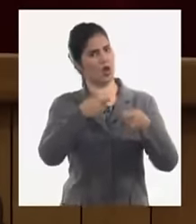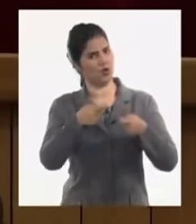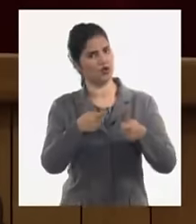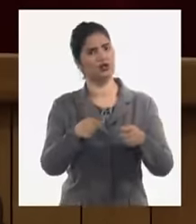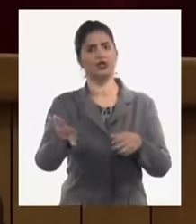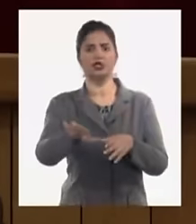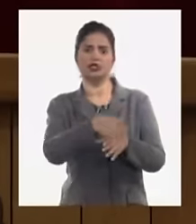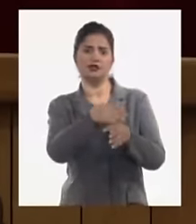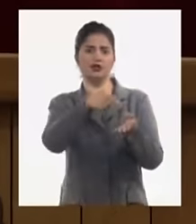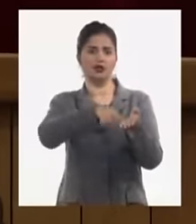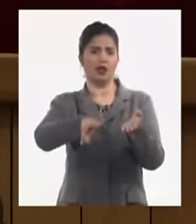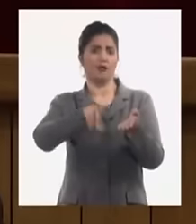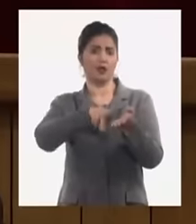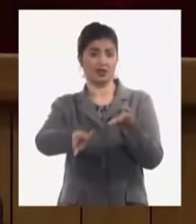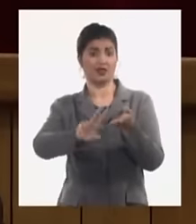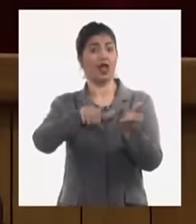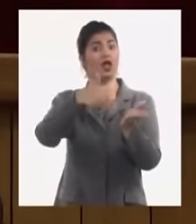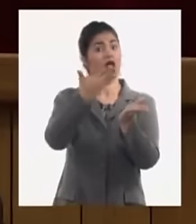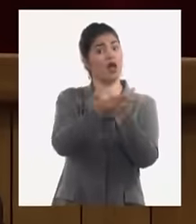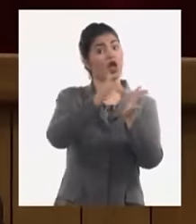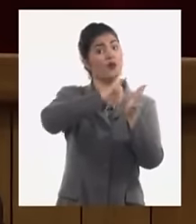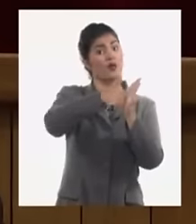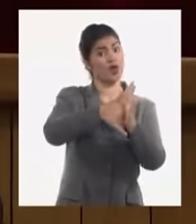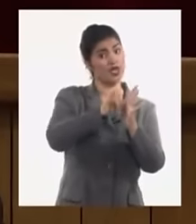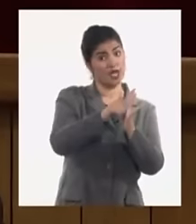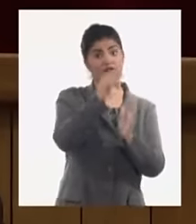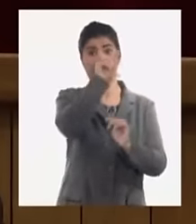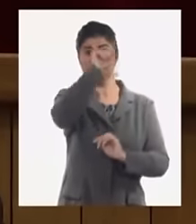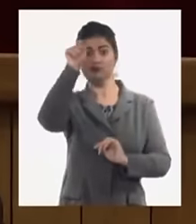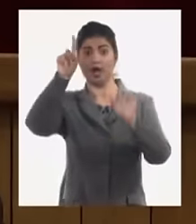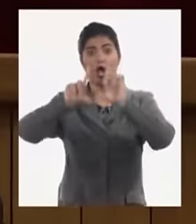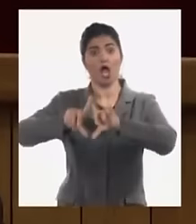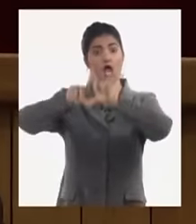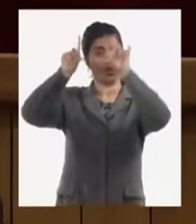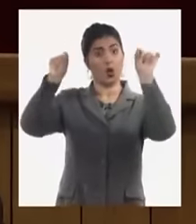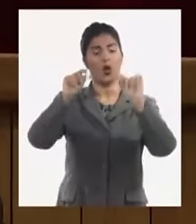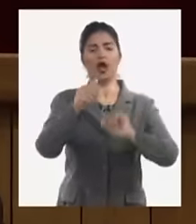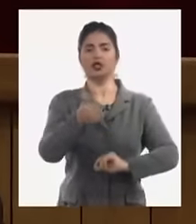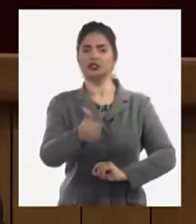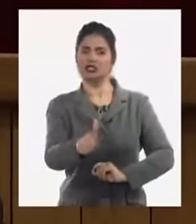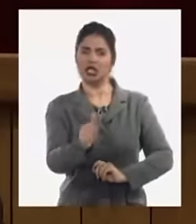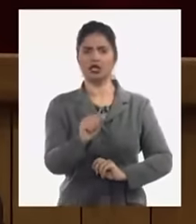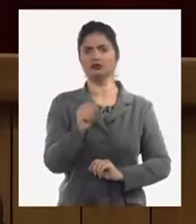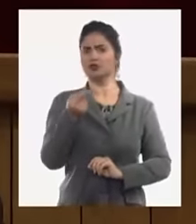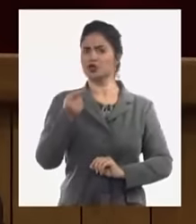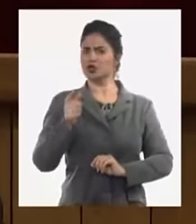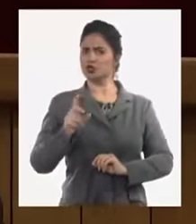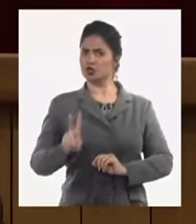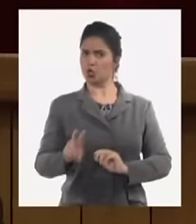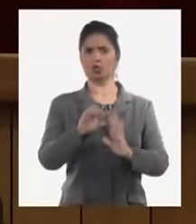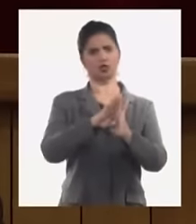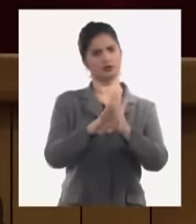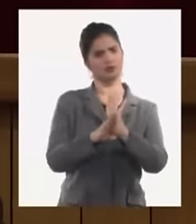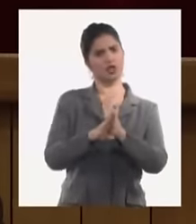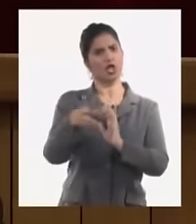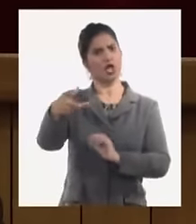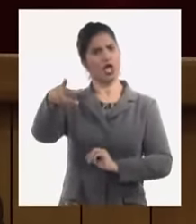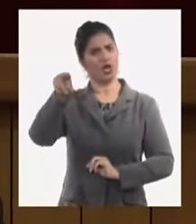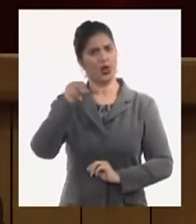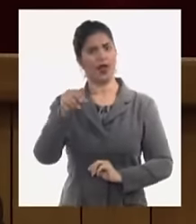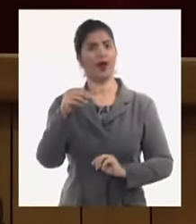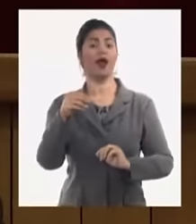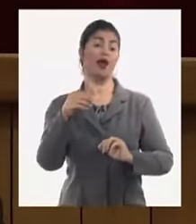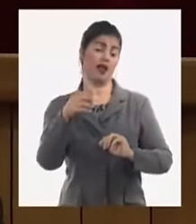y nosotros vamos a avanzar el año que viene en la aprobación de nuevas MIPIMES